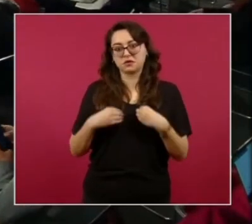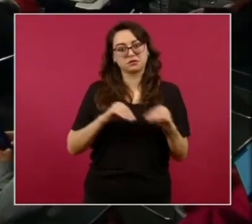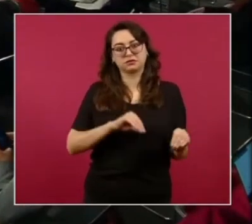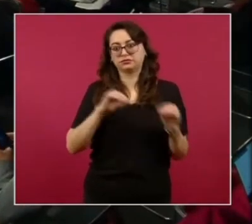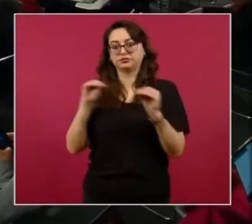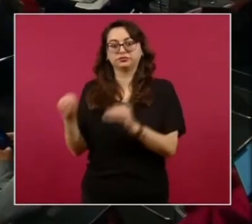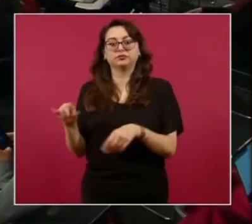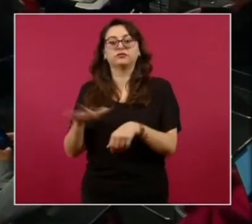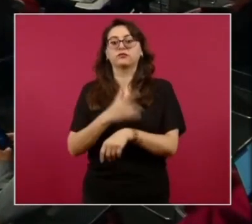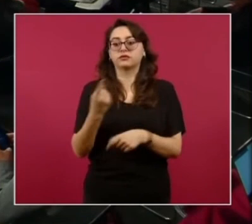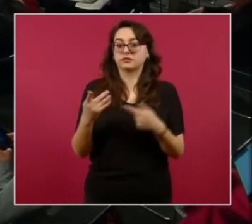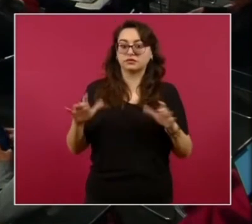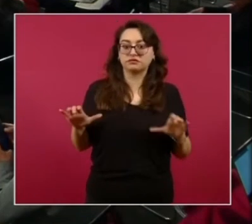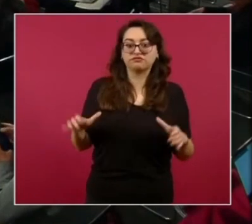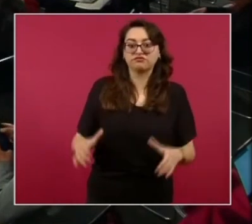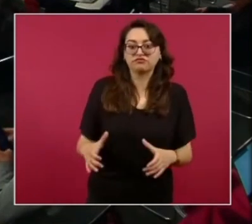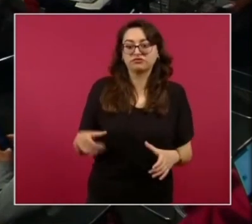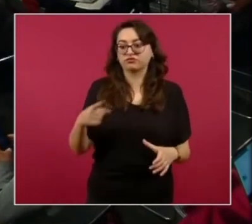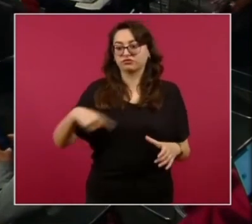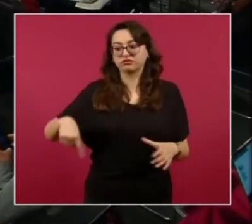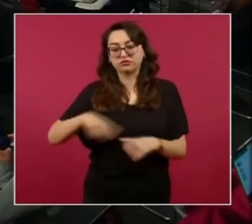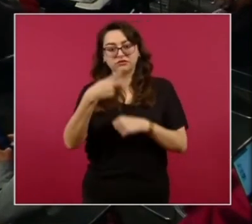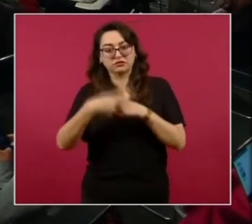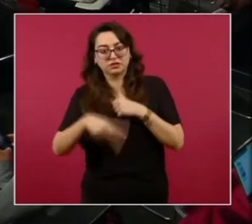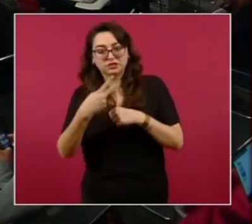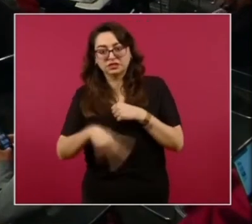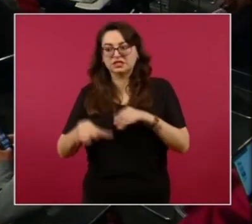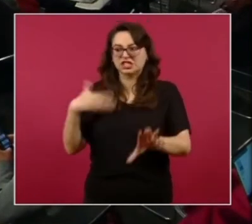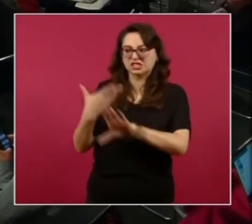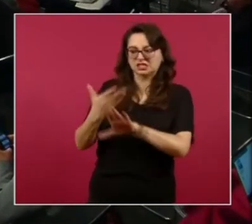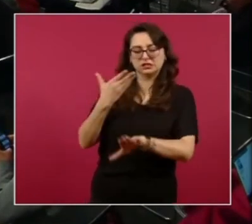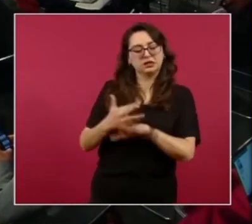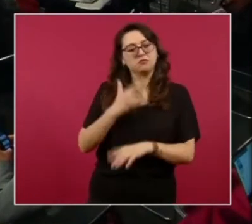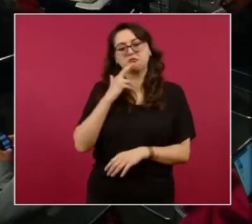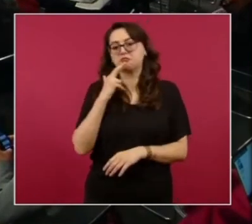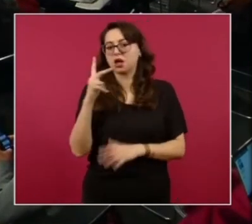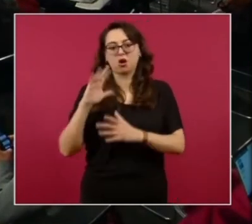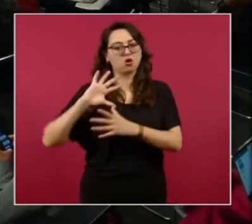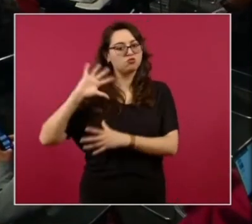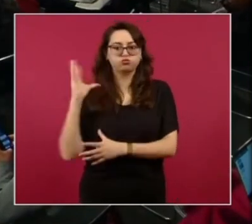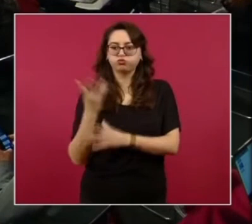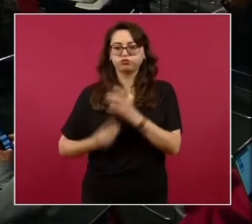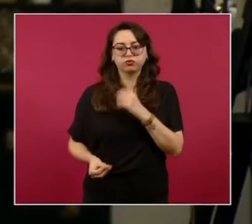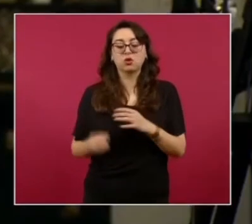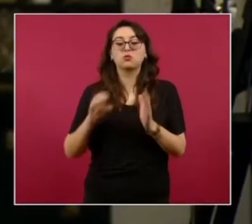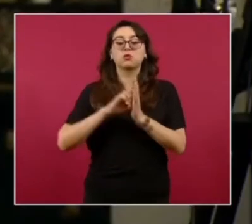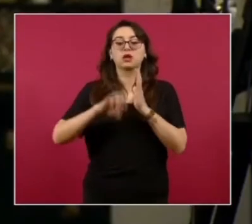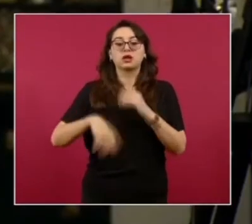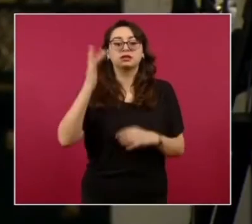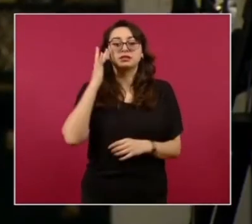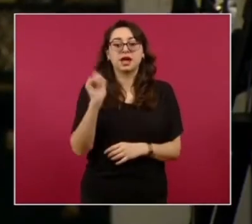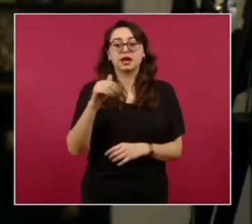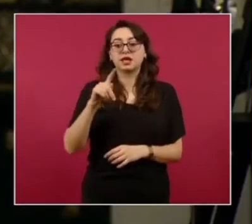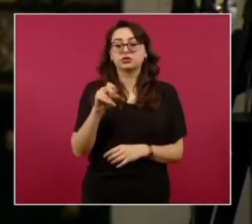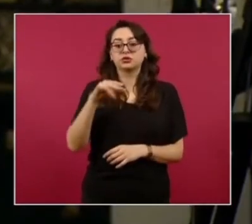agredidas, amenazadas y desplazadas En el ejido, por ejemplo, de San Antonio de las Tejas, perteneciente al municipio de